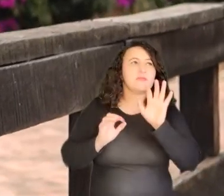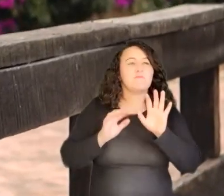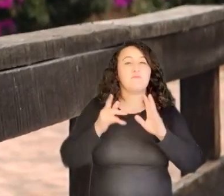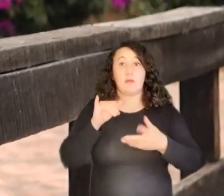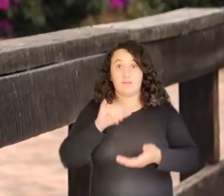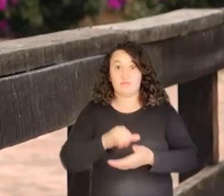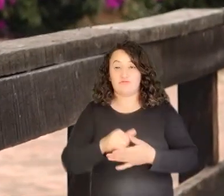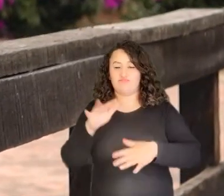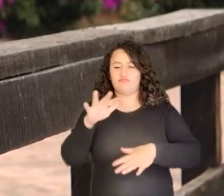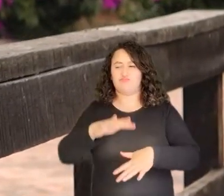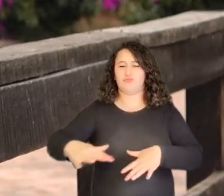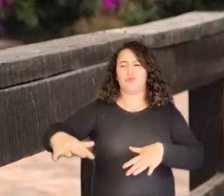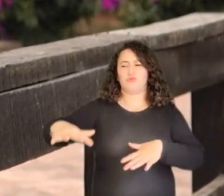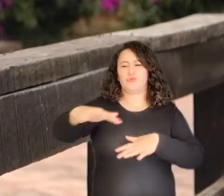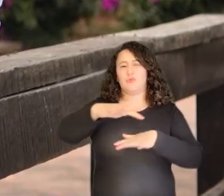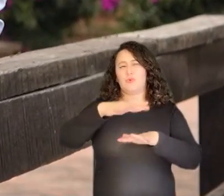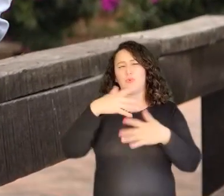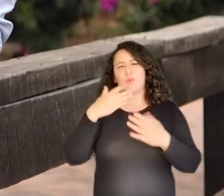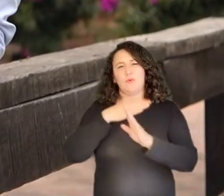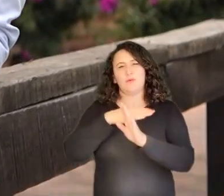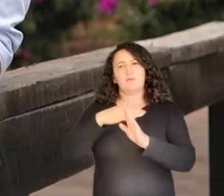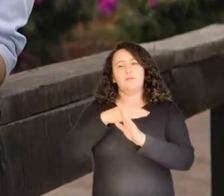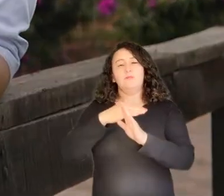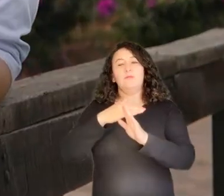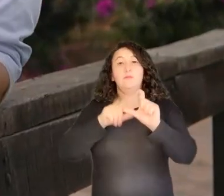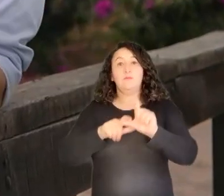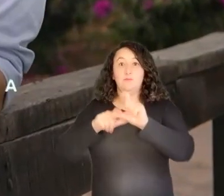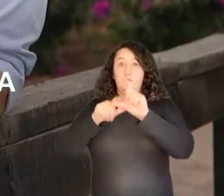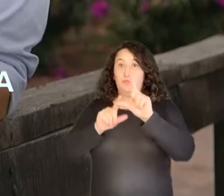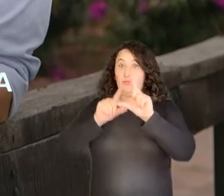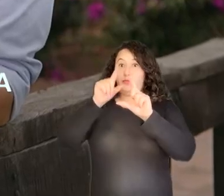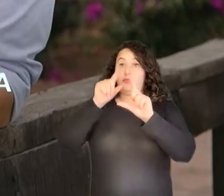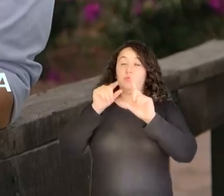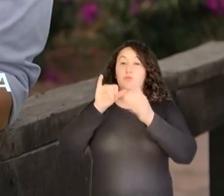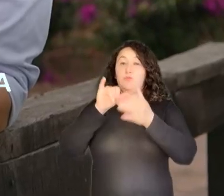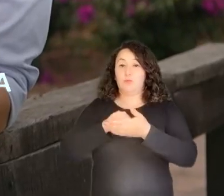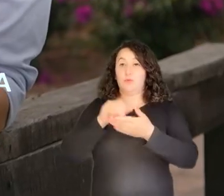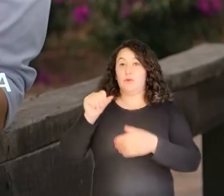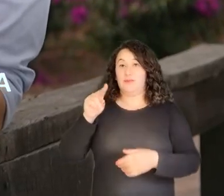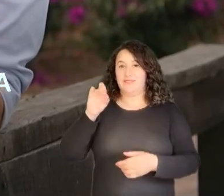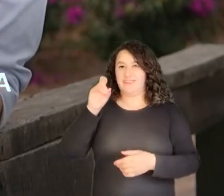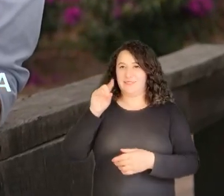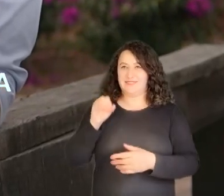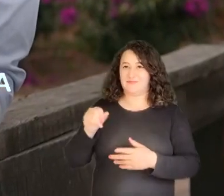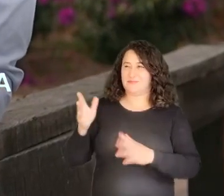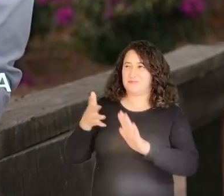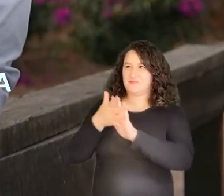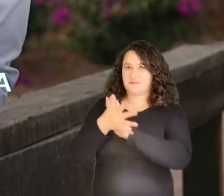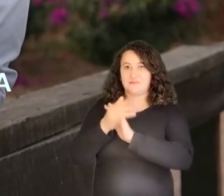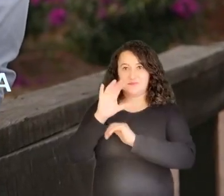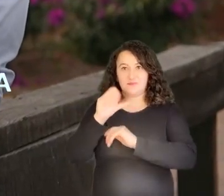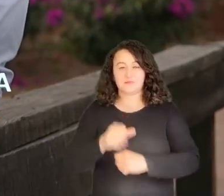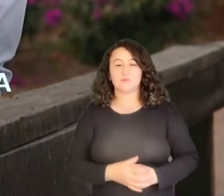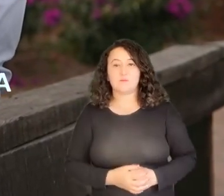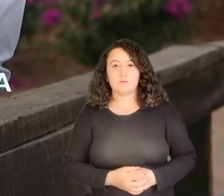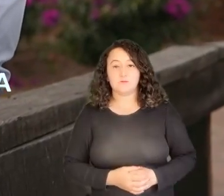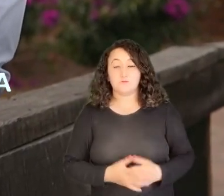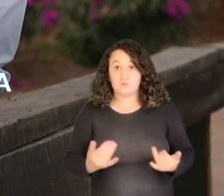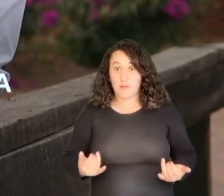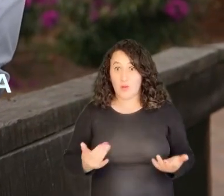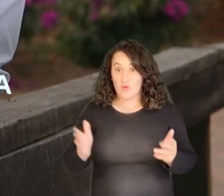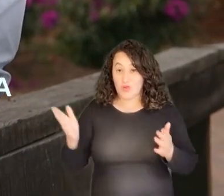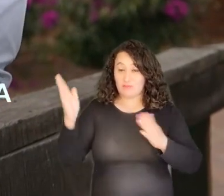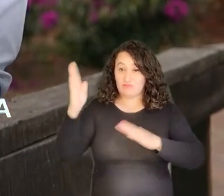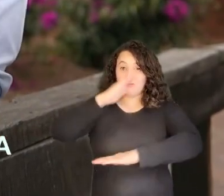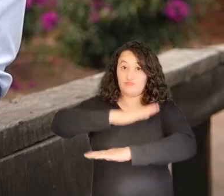y los bosques secos de La Alta y Media Guajira, tal y como nos lo narra Andrés Robles en el video podcast ICA. Esta vez